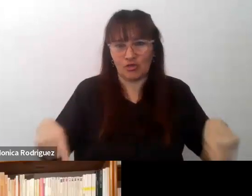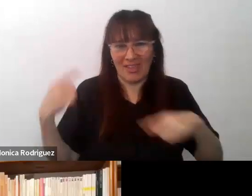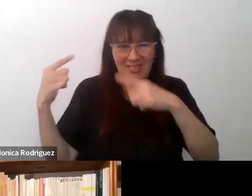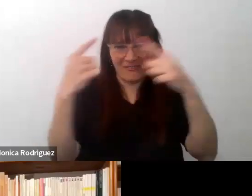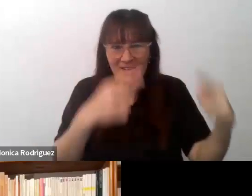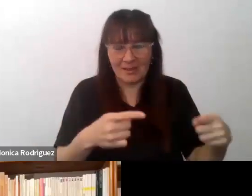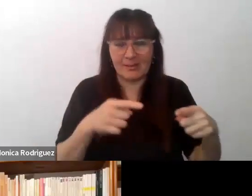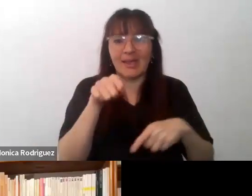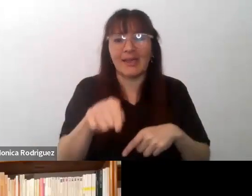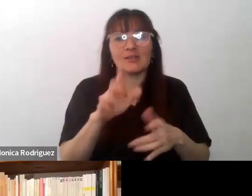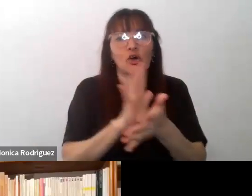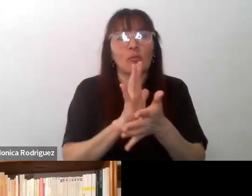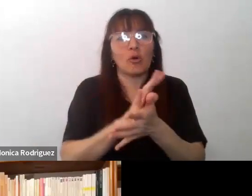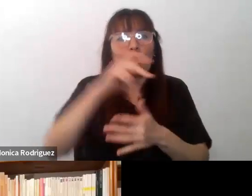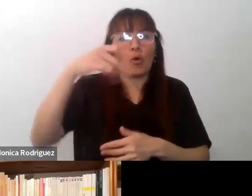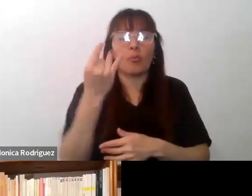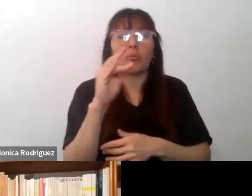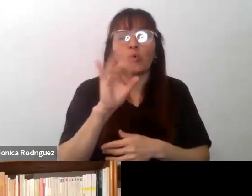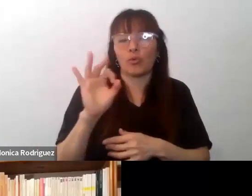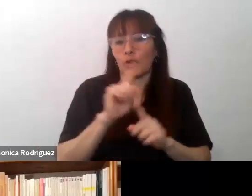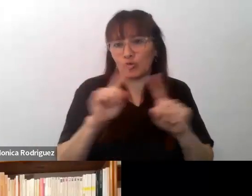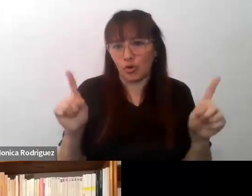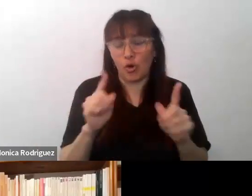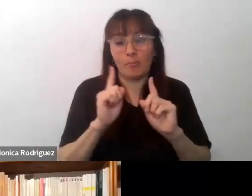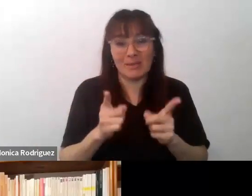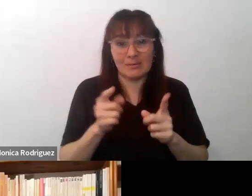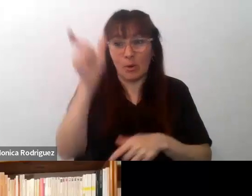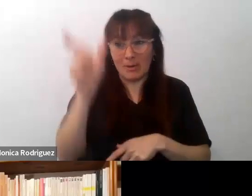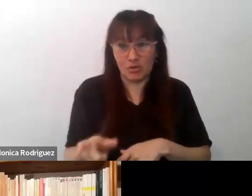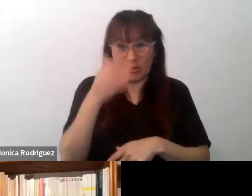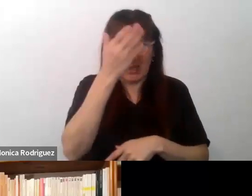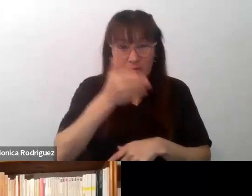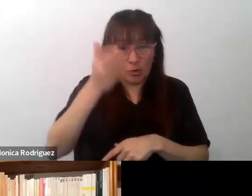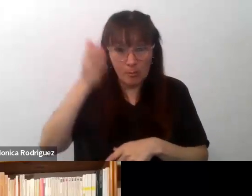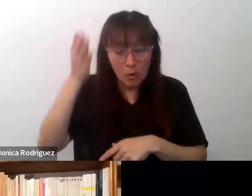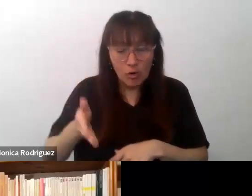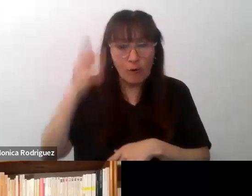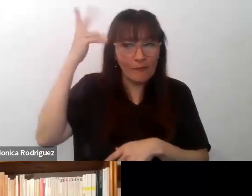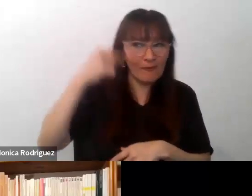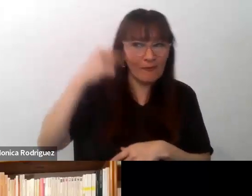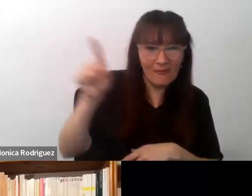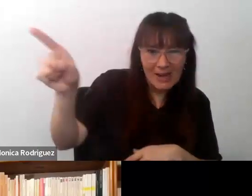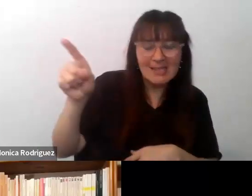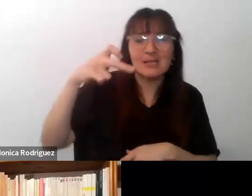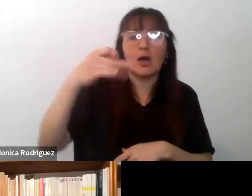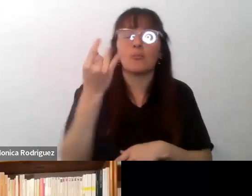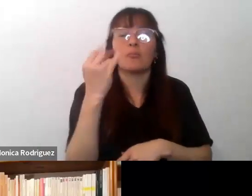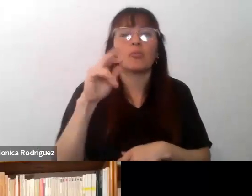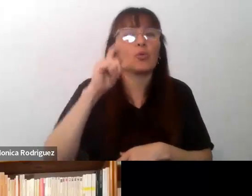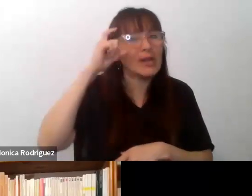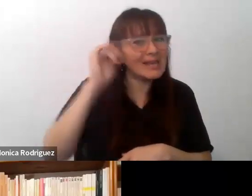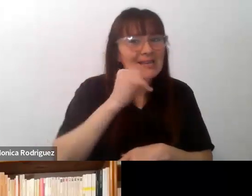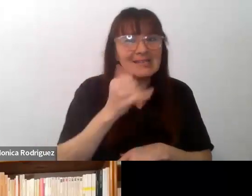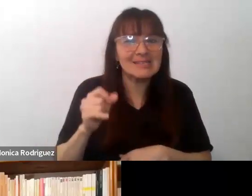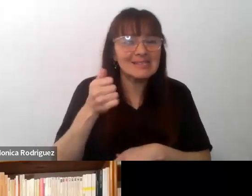impuro y como lo precisa el antropólogo François Laplontina la pureza tiene que ver con